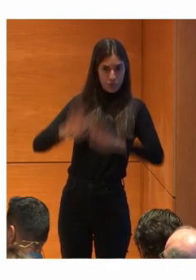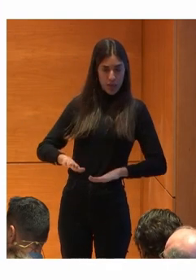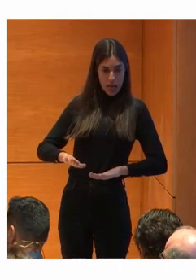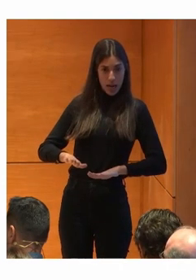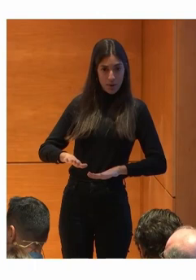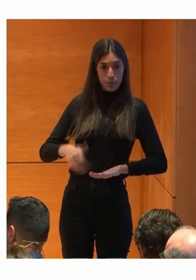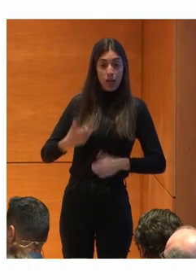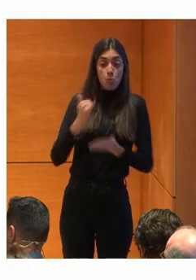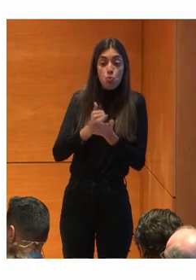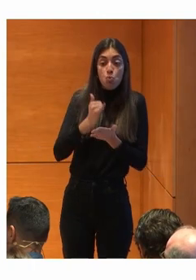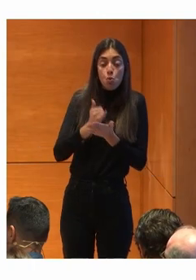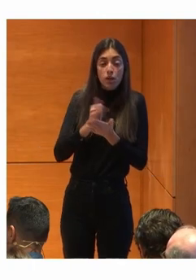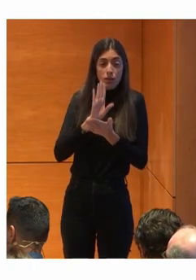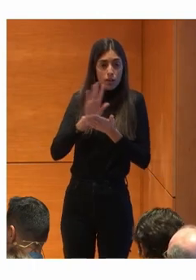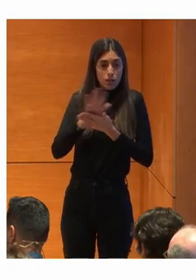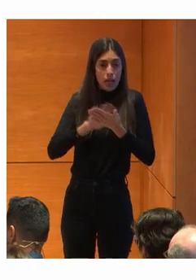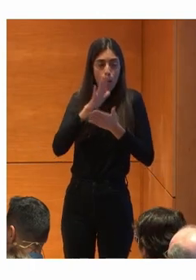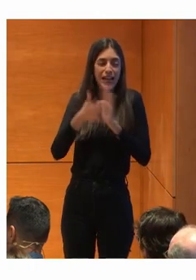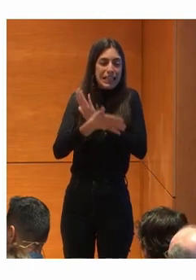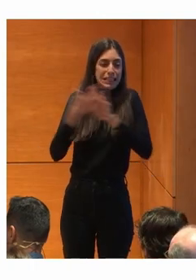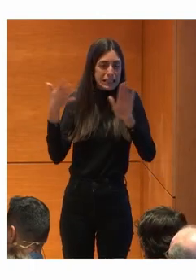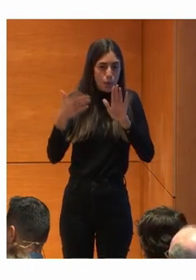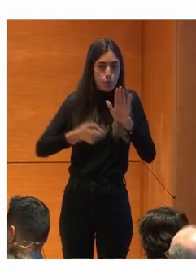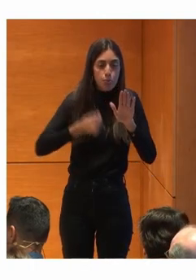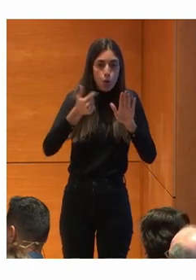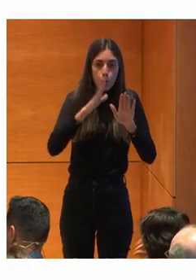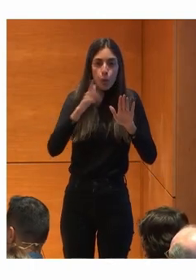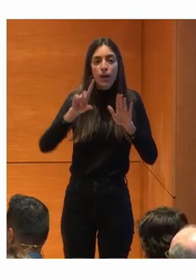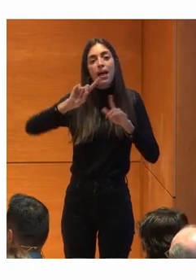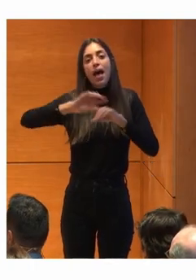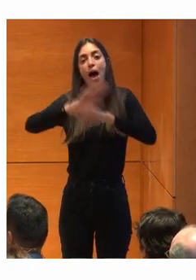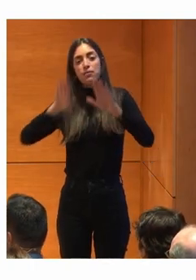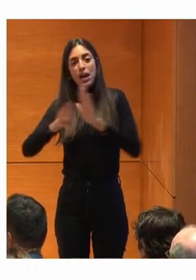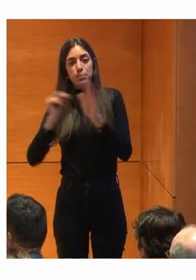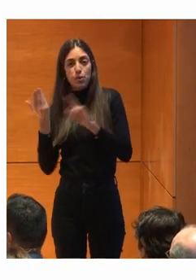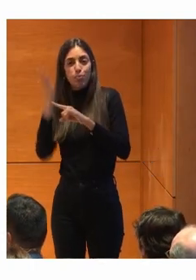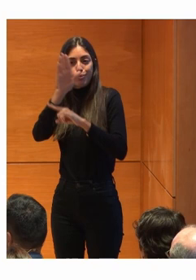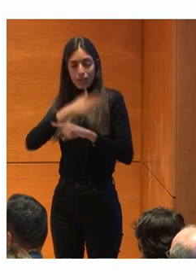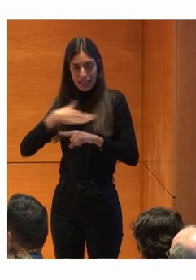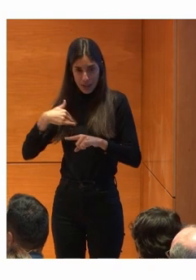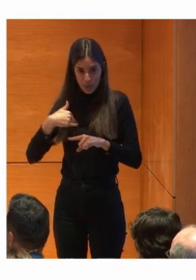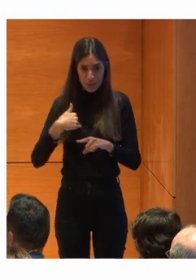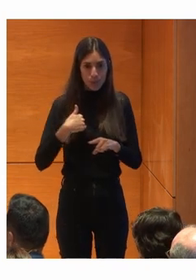La muestra Más o menos Os lo he mencionado Voy ir un poquito rápido Porque quiero dejar Paso a un vídeo Al final Y no quiero perderlo ¿Vale?